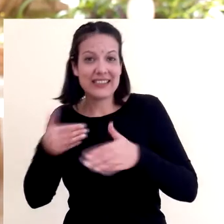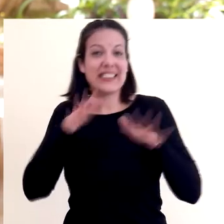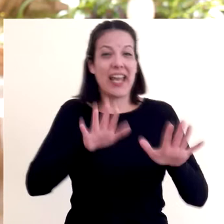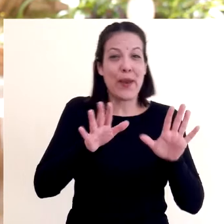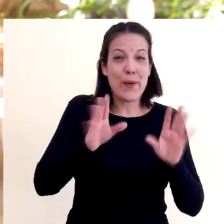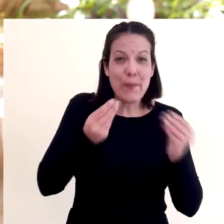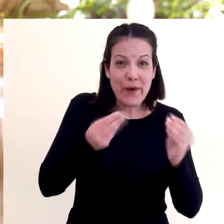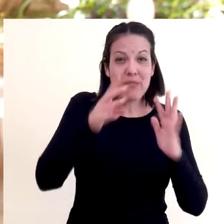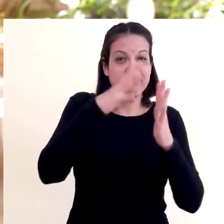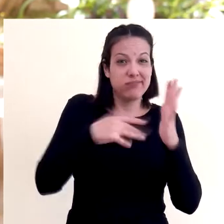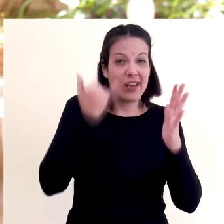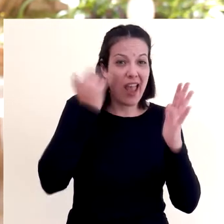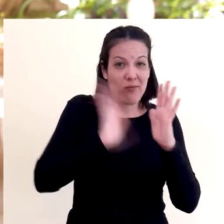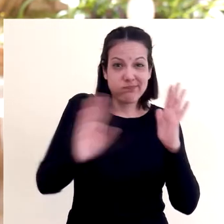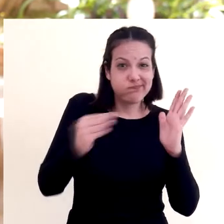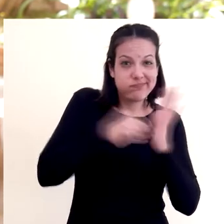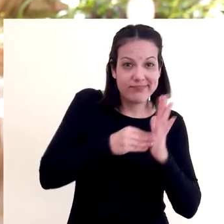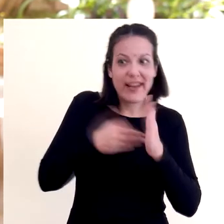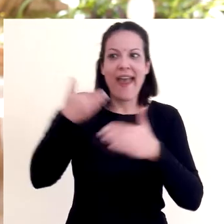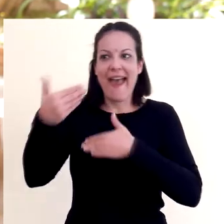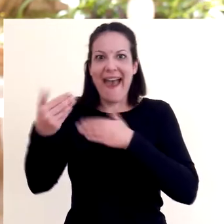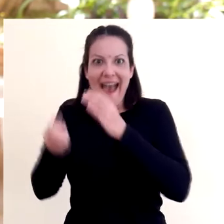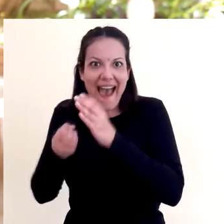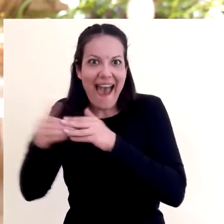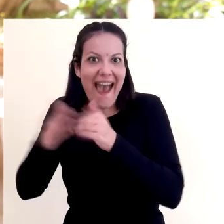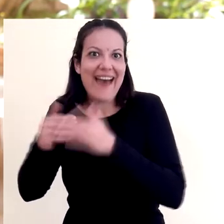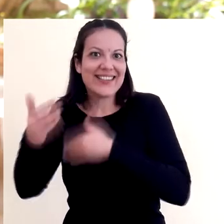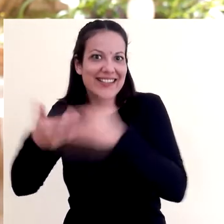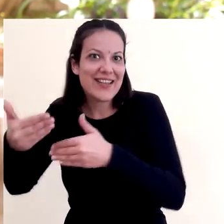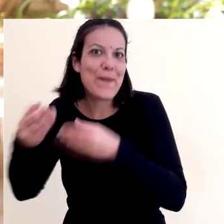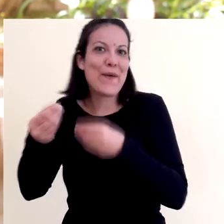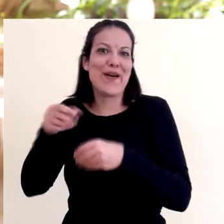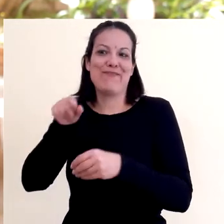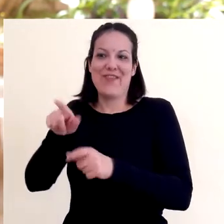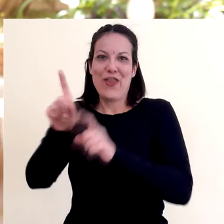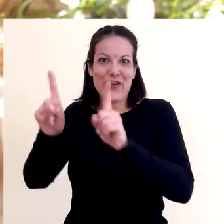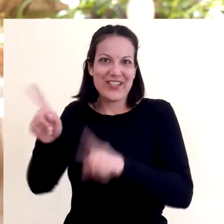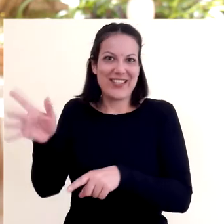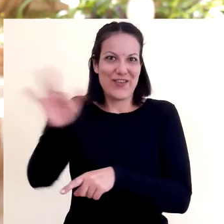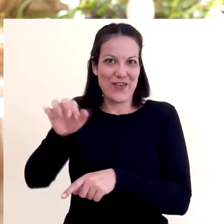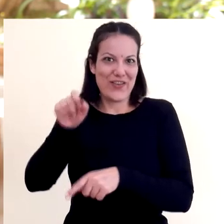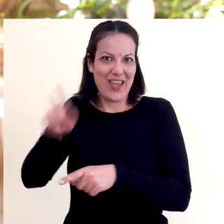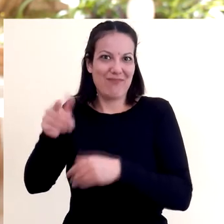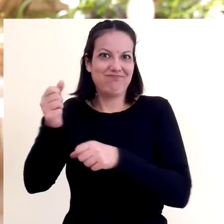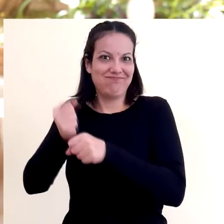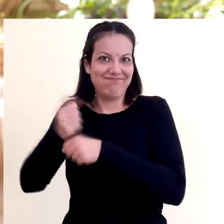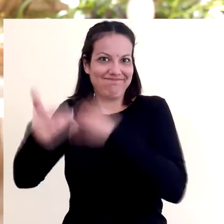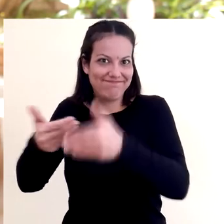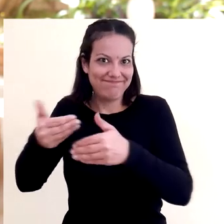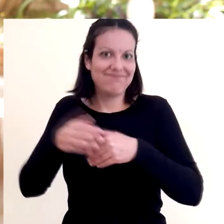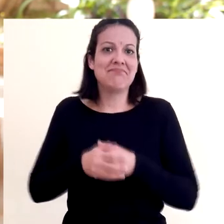escrita y se hace porque está en el hacer cotidiano de los profes, digamos, y las profes.